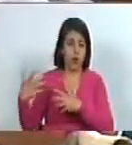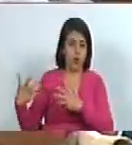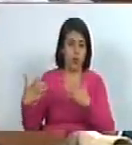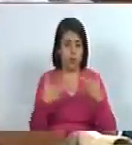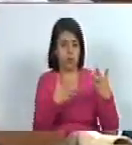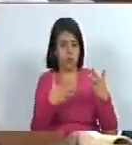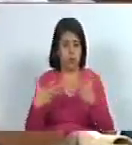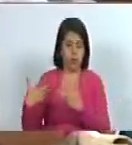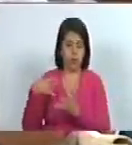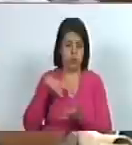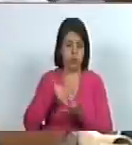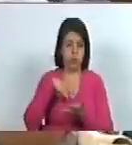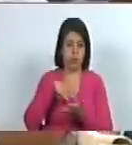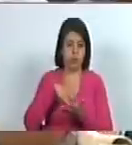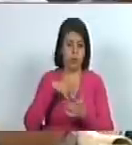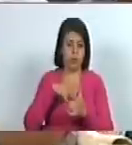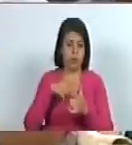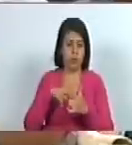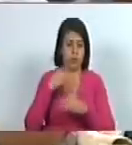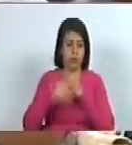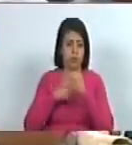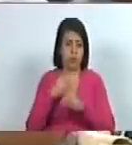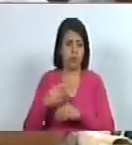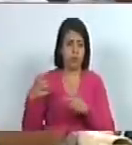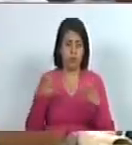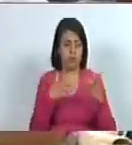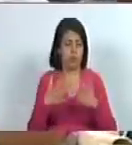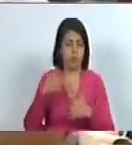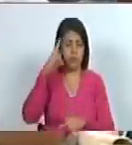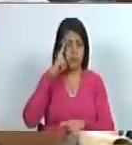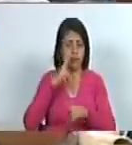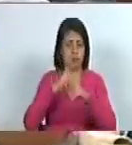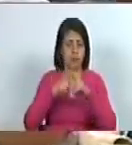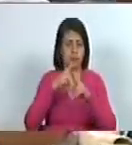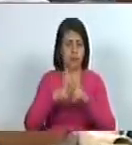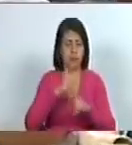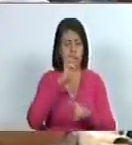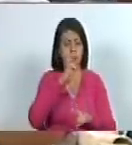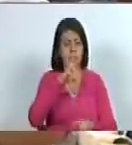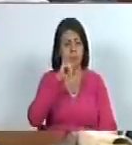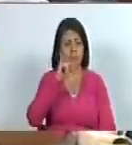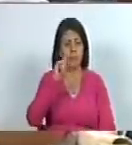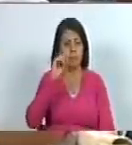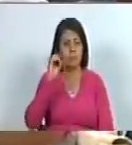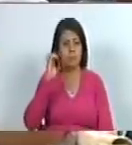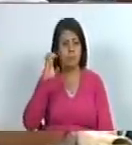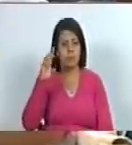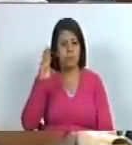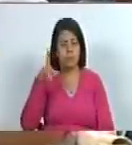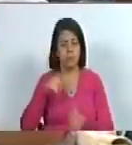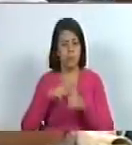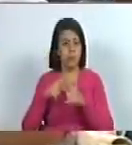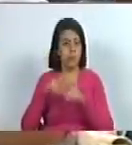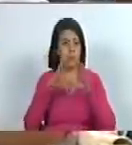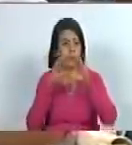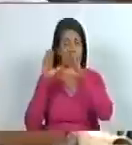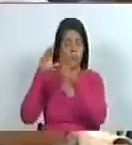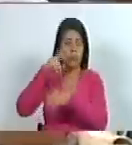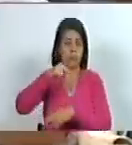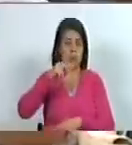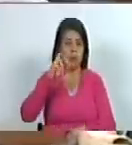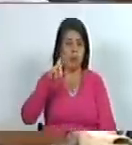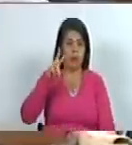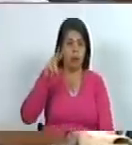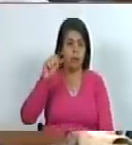la foto obligada en la esfera de Soto y la herencia bulliciosa de Cristóbal Roja Bárbaro Rivas y Narváez lo